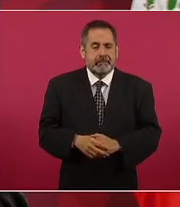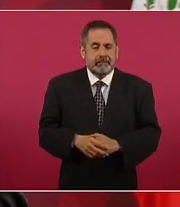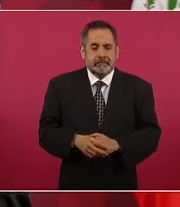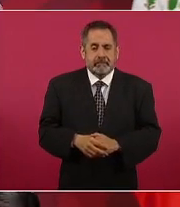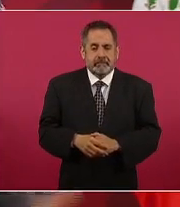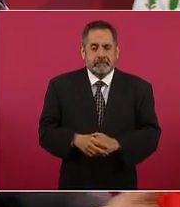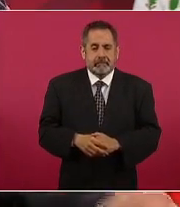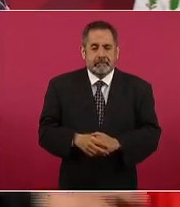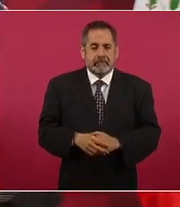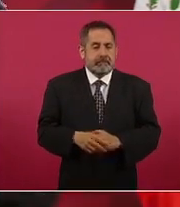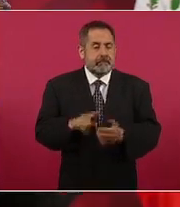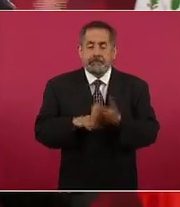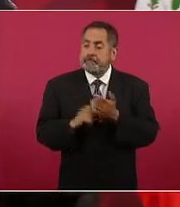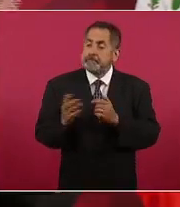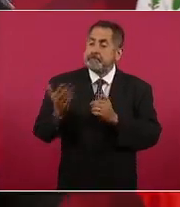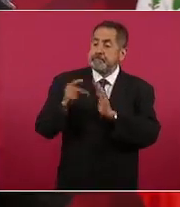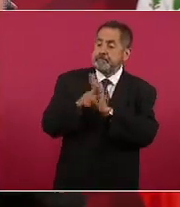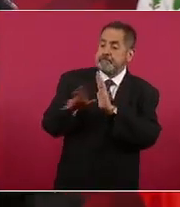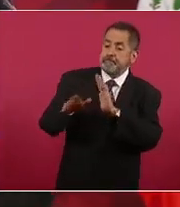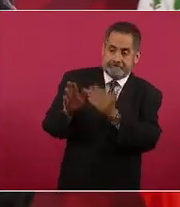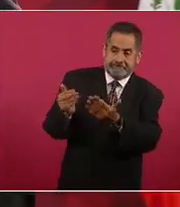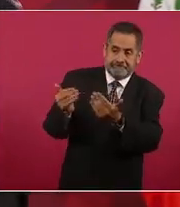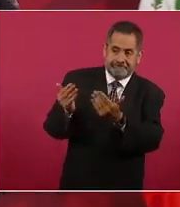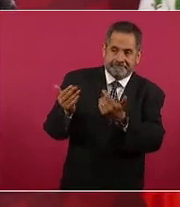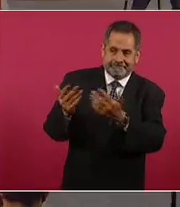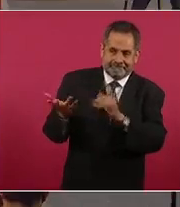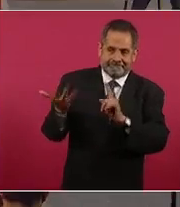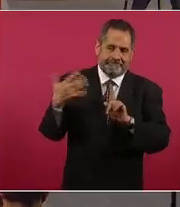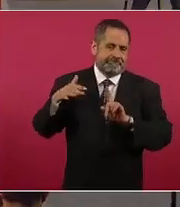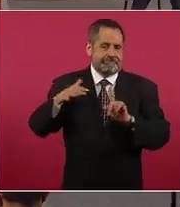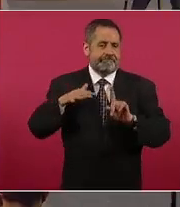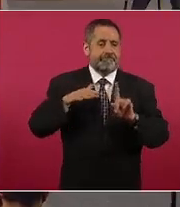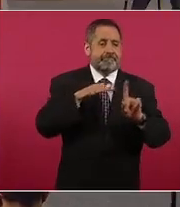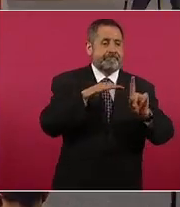que llevaba a los periodistas, los acargaba